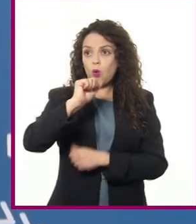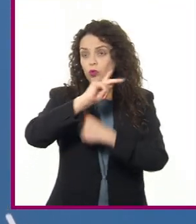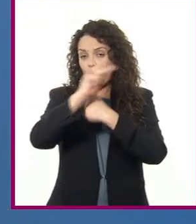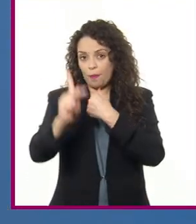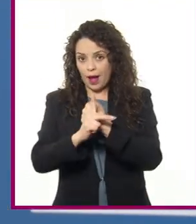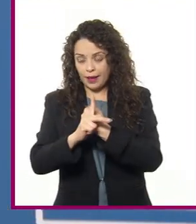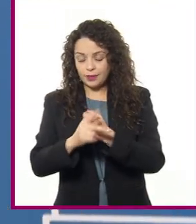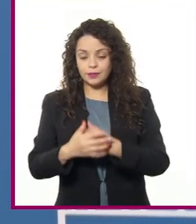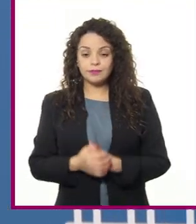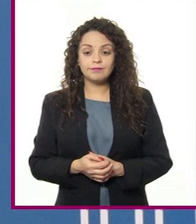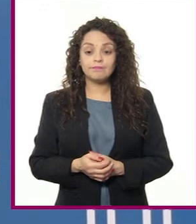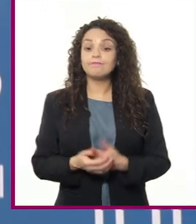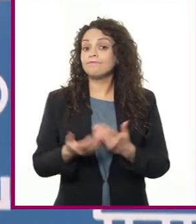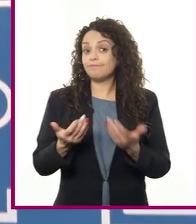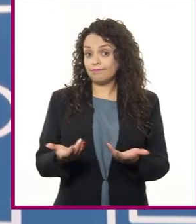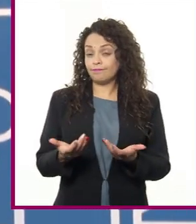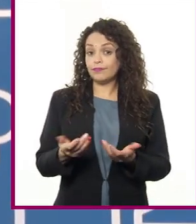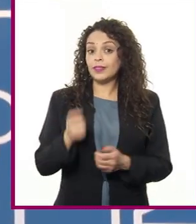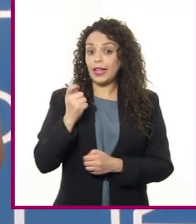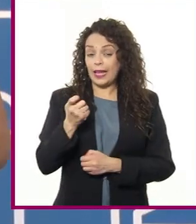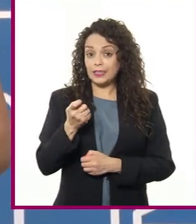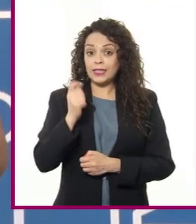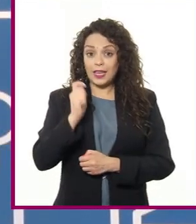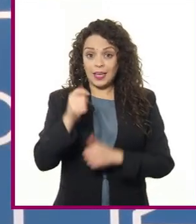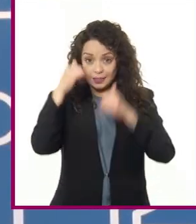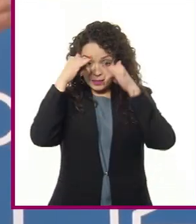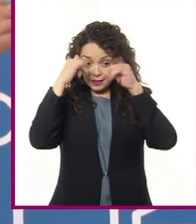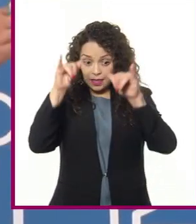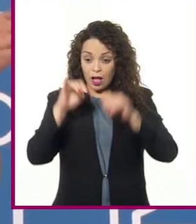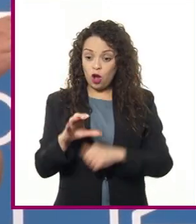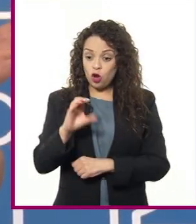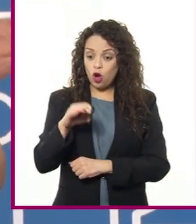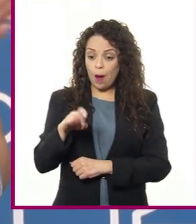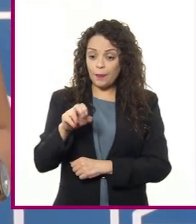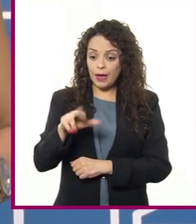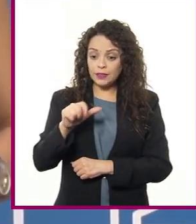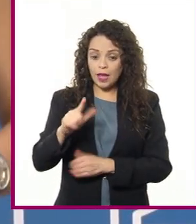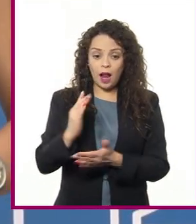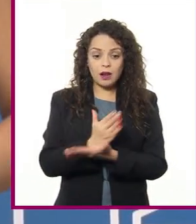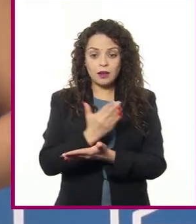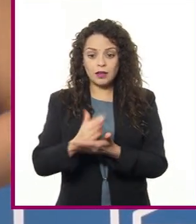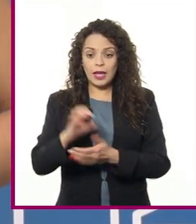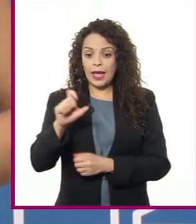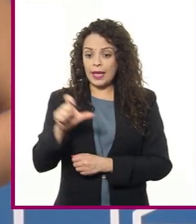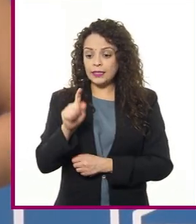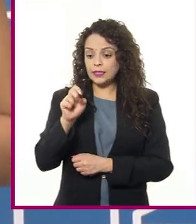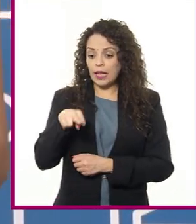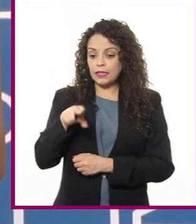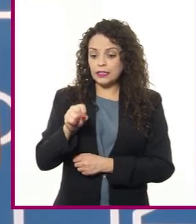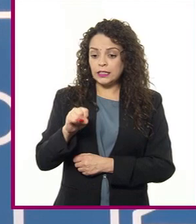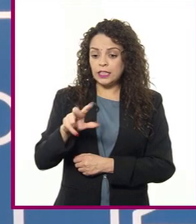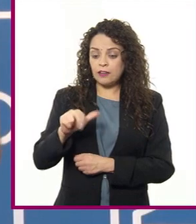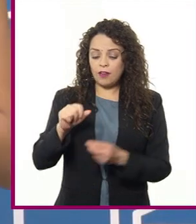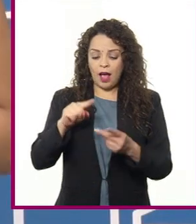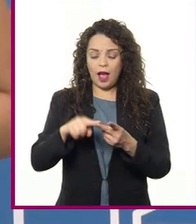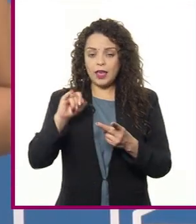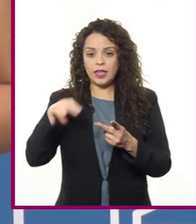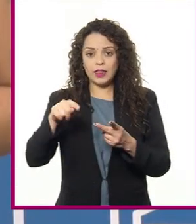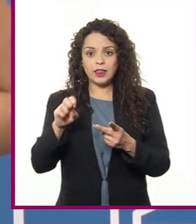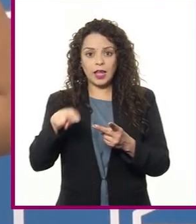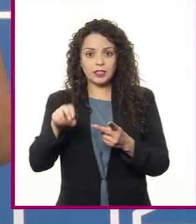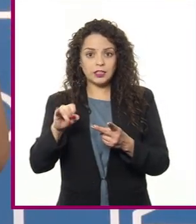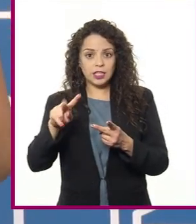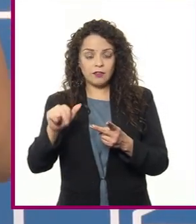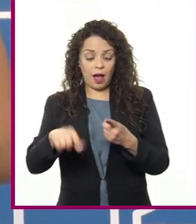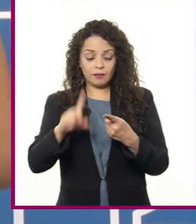Y sé que la ganadería comercial se divide en ganadería extensiva y ganadería intensiva. La extensiva